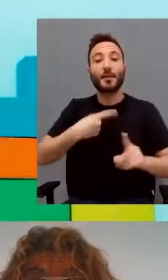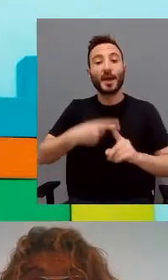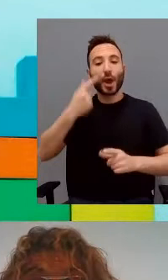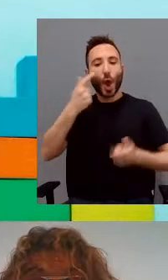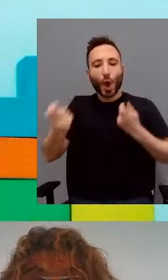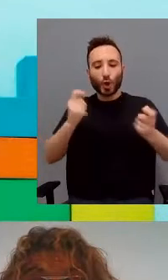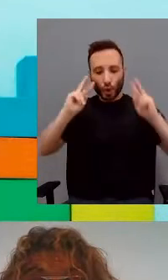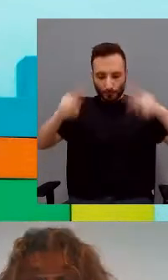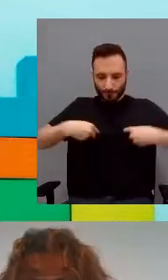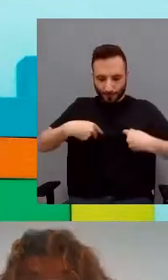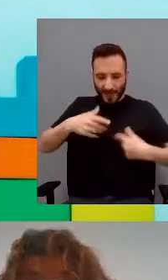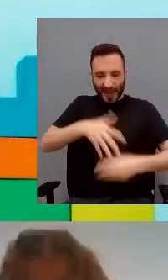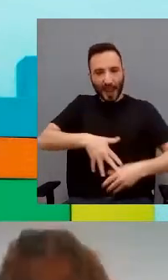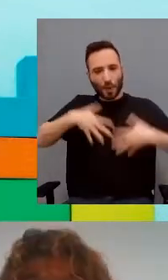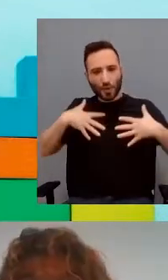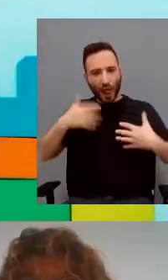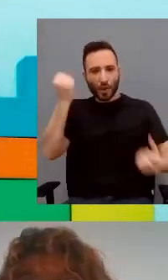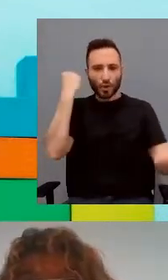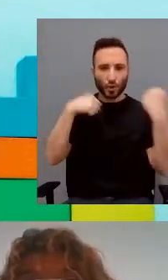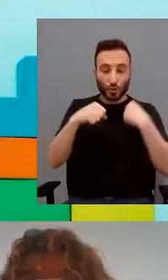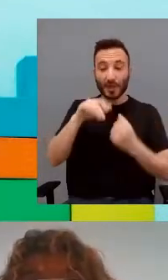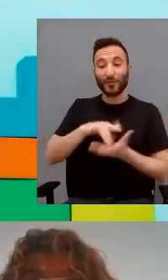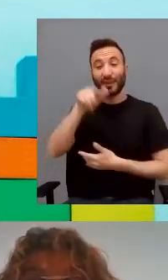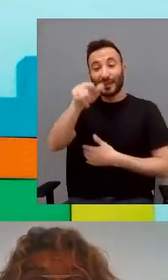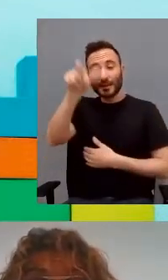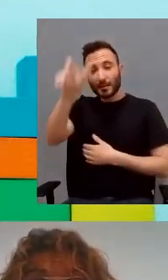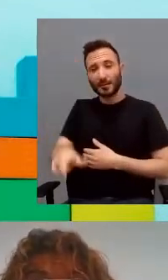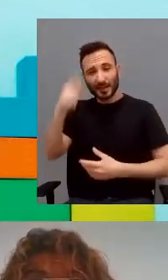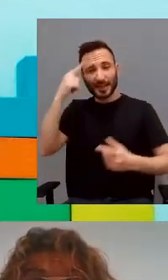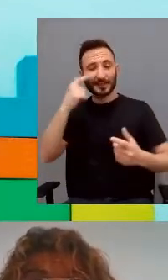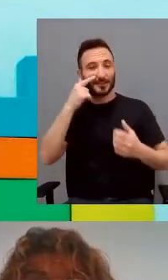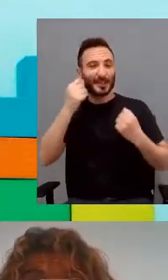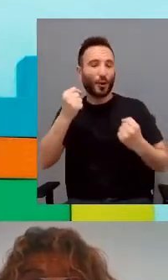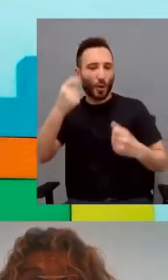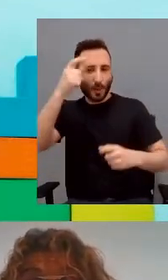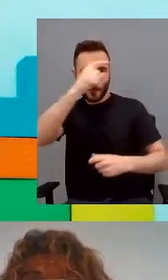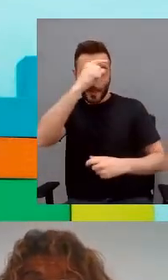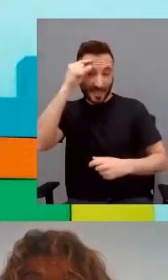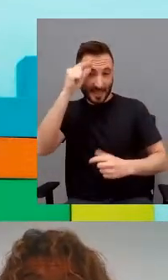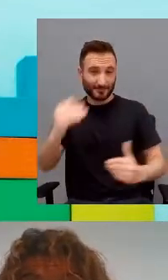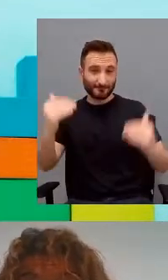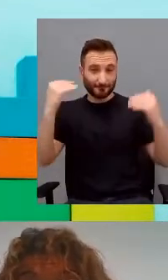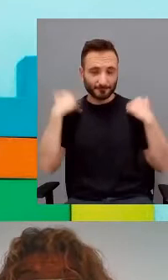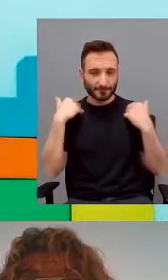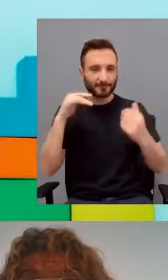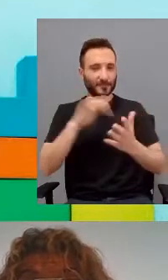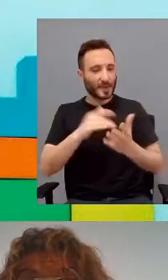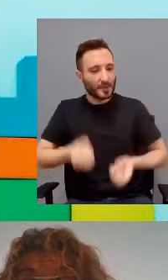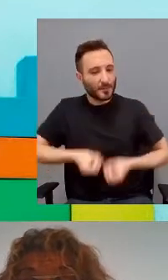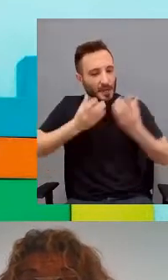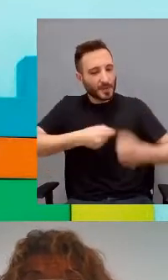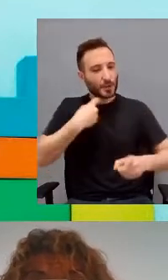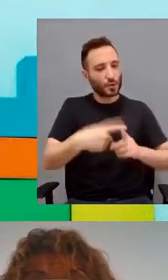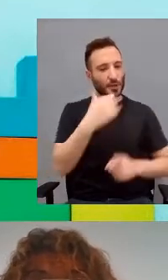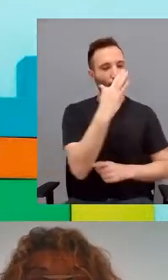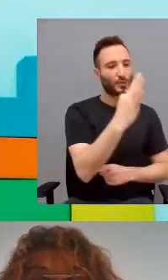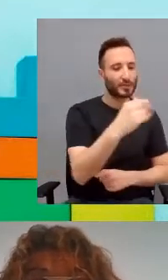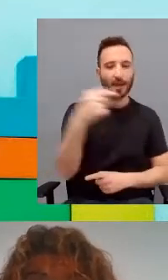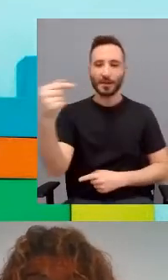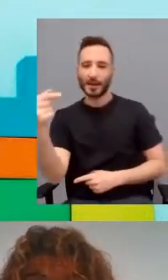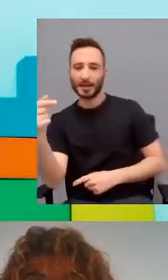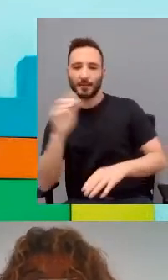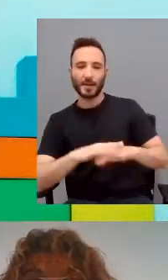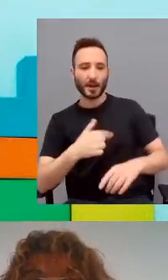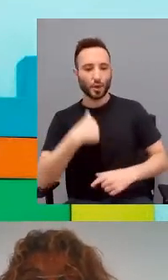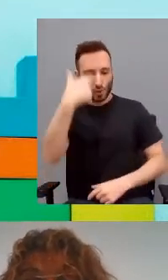emocional y conductual. Es aquí donde el especialista en salud mental debe promover representaciones equilibradas, positivas y negativas en la conversación